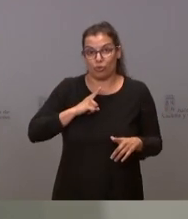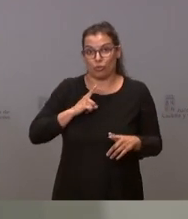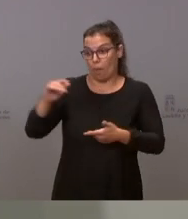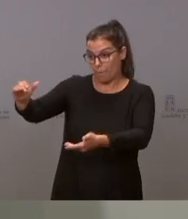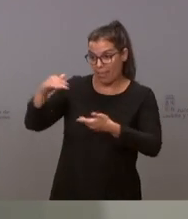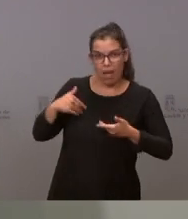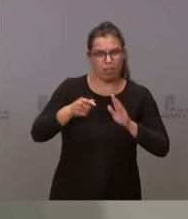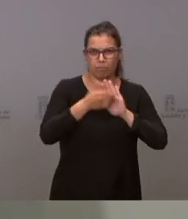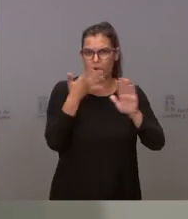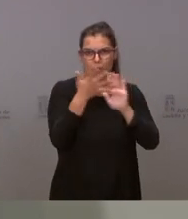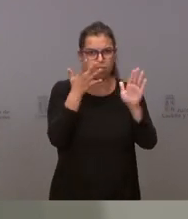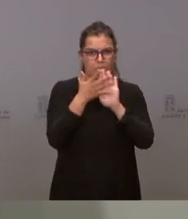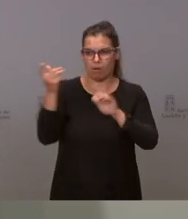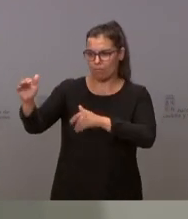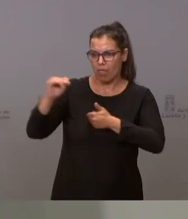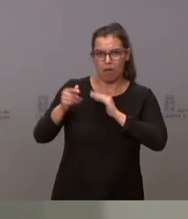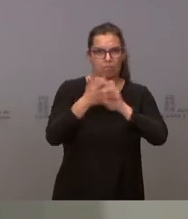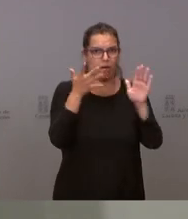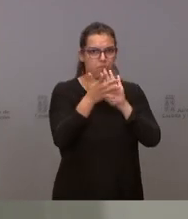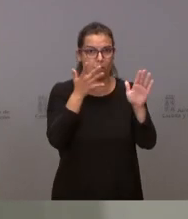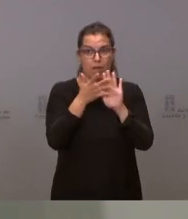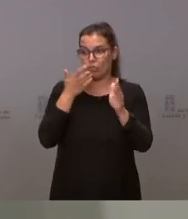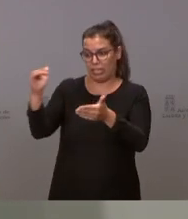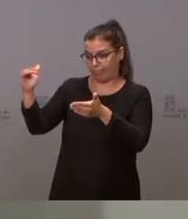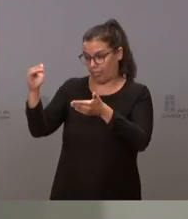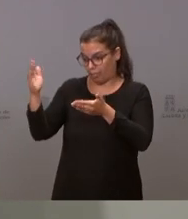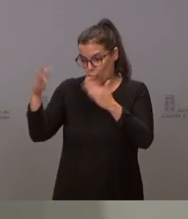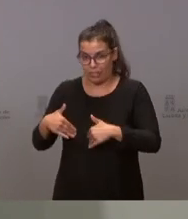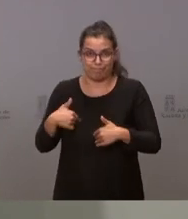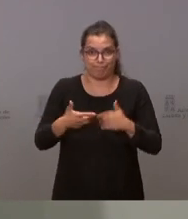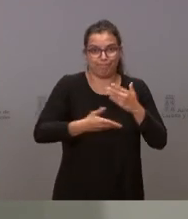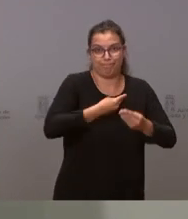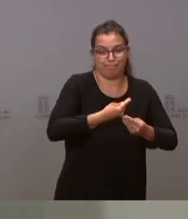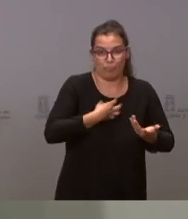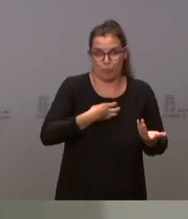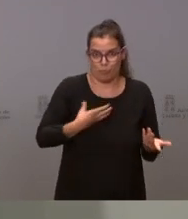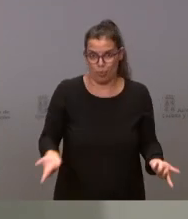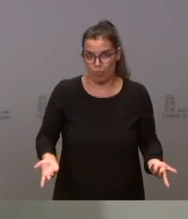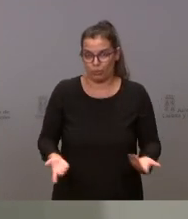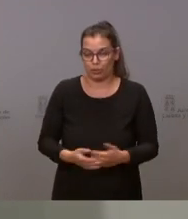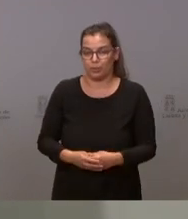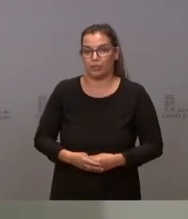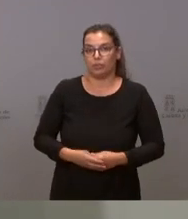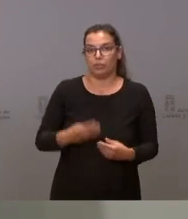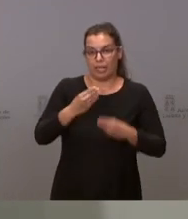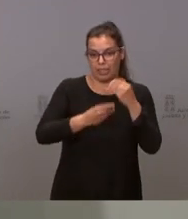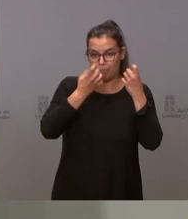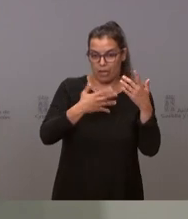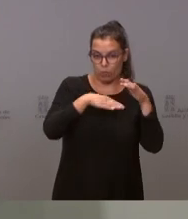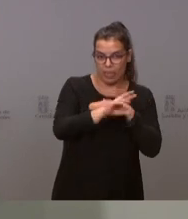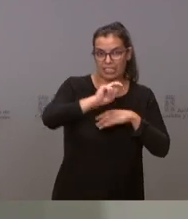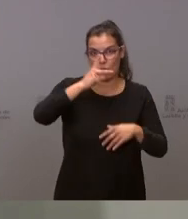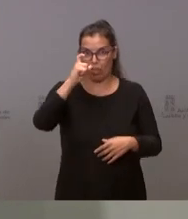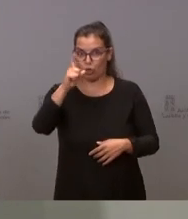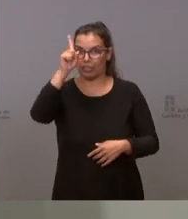que nos lleguen pero lo que no está en nuestra mano es poner las que no nos llegan y ponerlas bien insisto y poner las segundas dosis que esto es